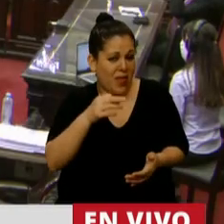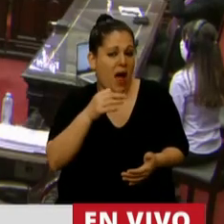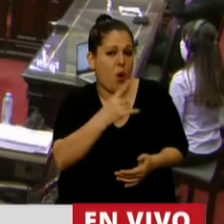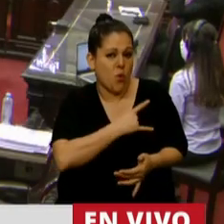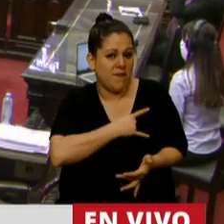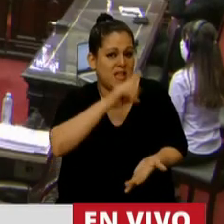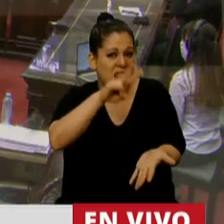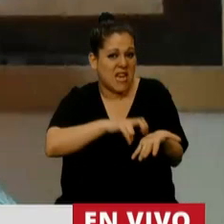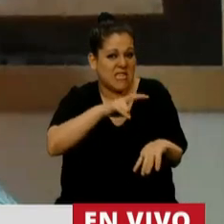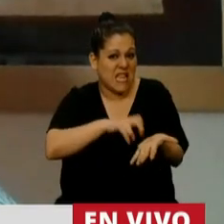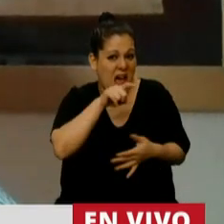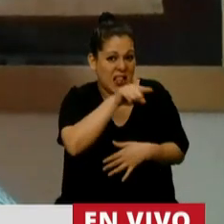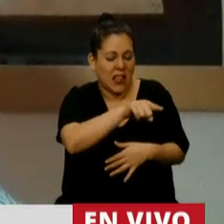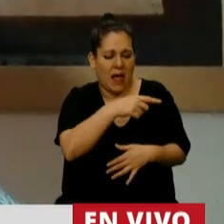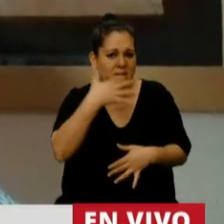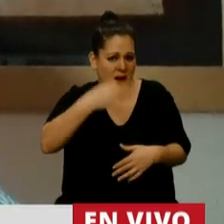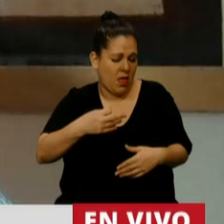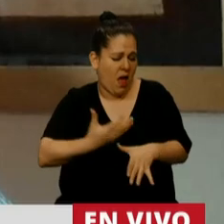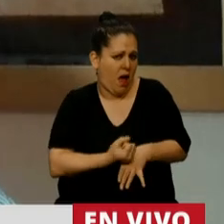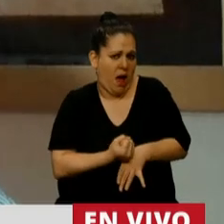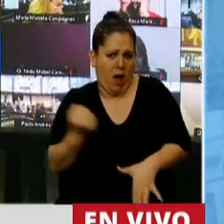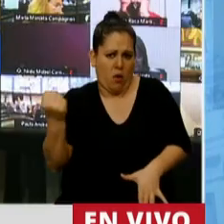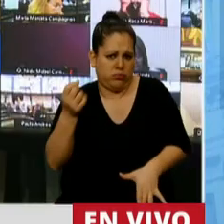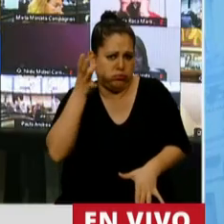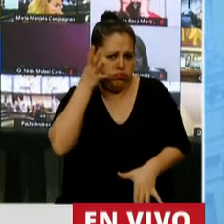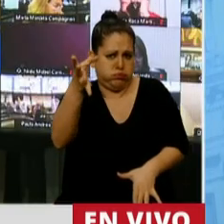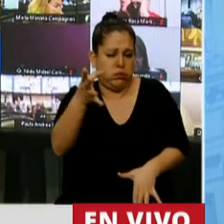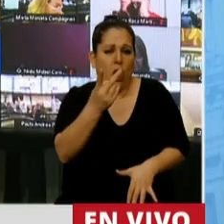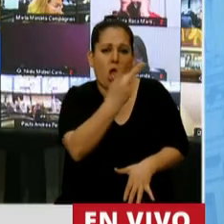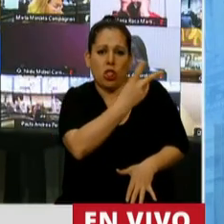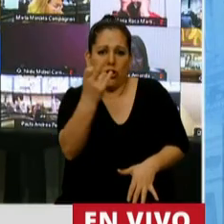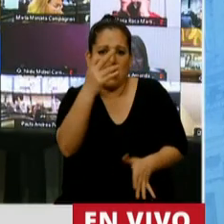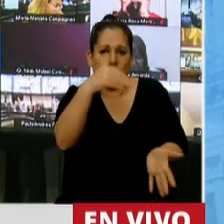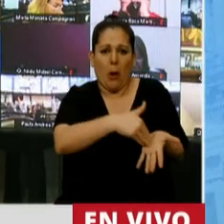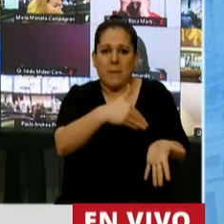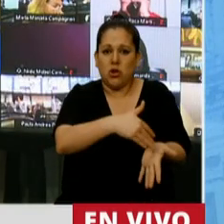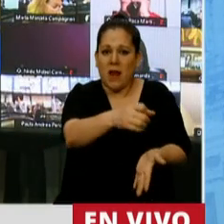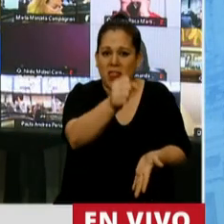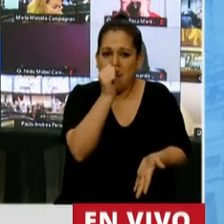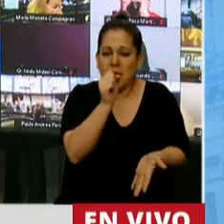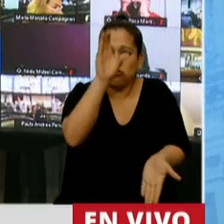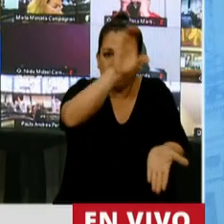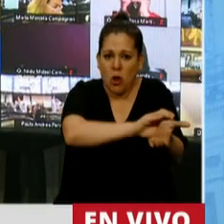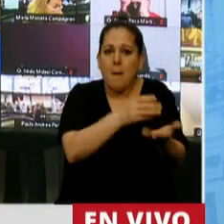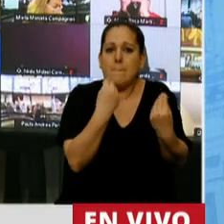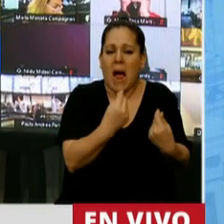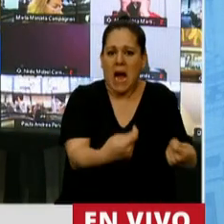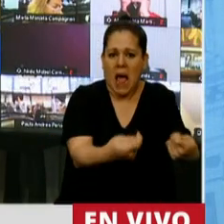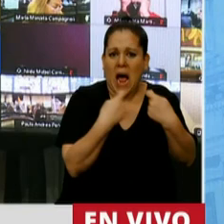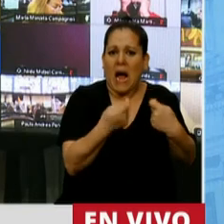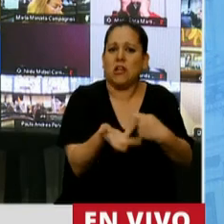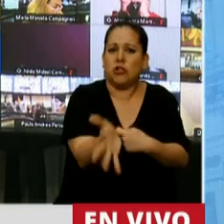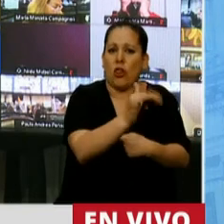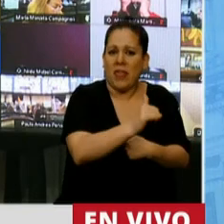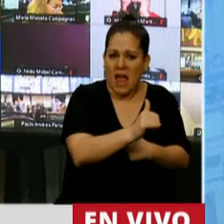sufrido un salvaje recorte, no tan solo de 200 millones de pesos para sus gastos estructurales y diarios,